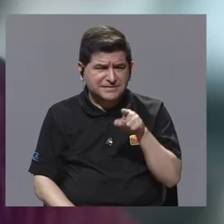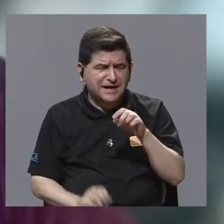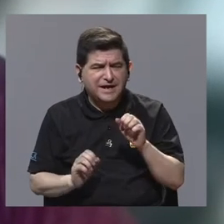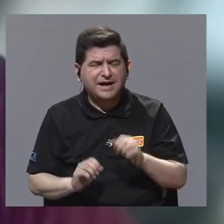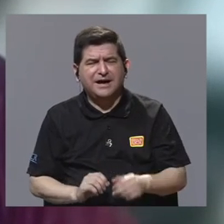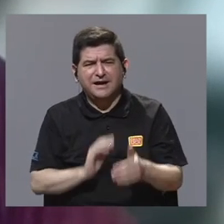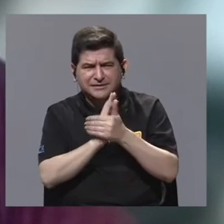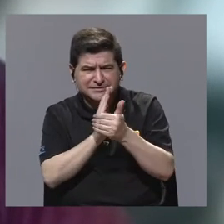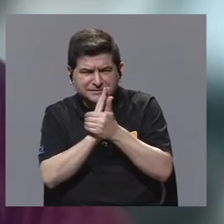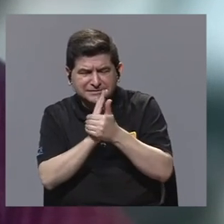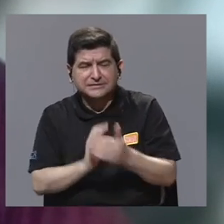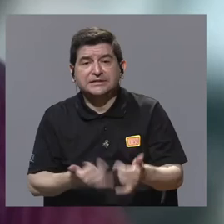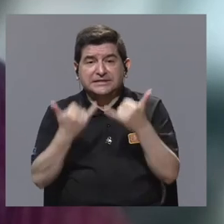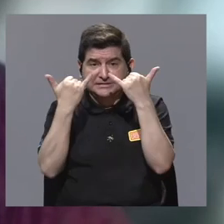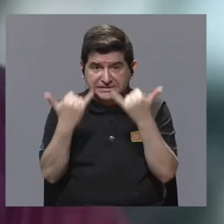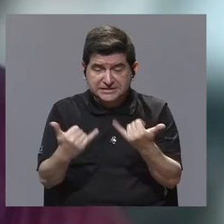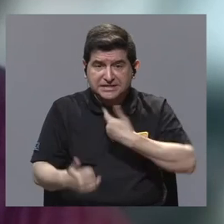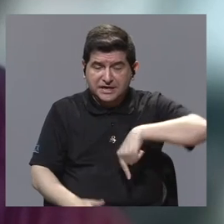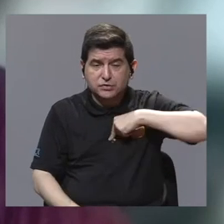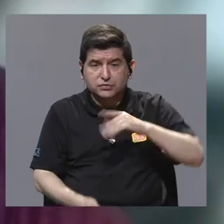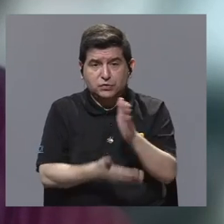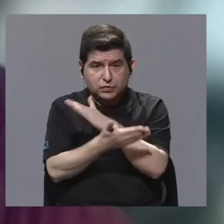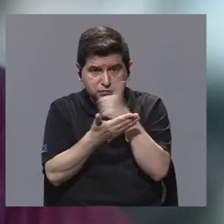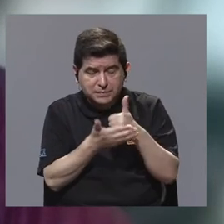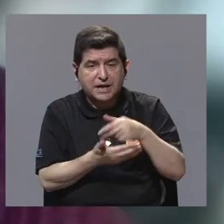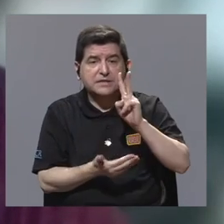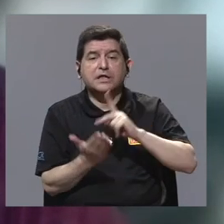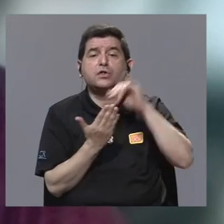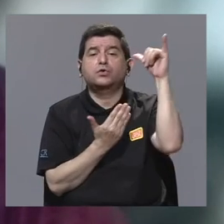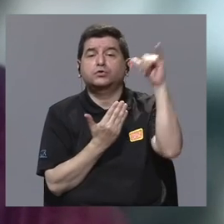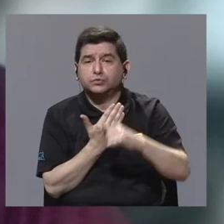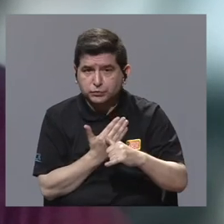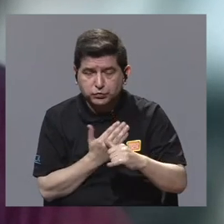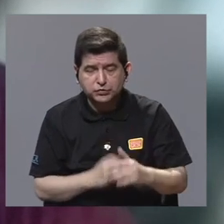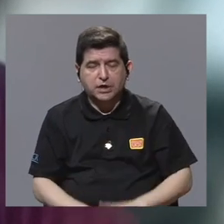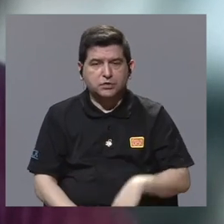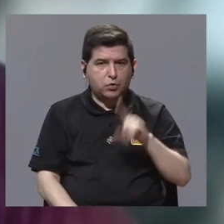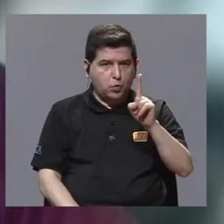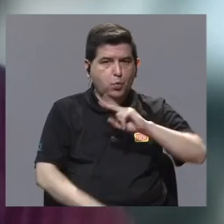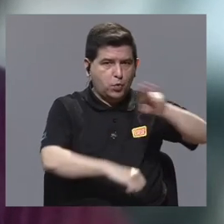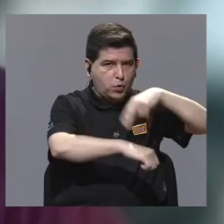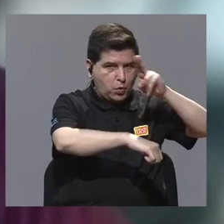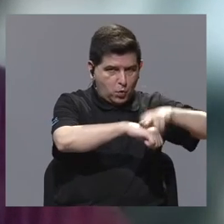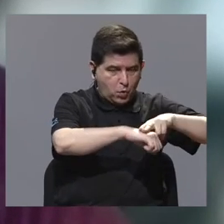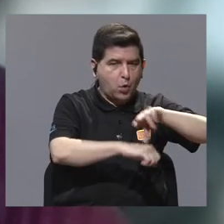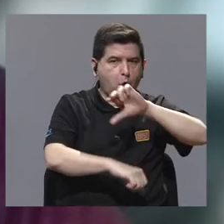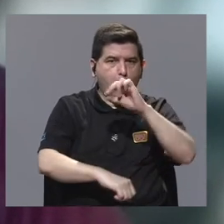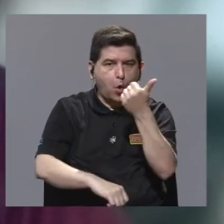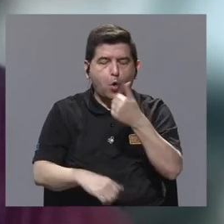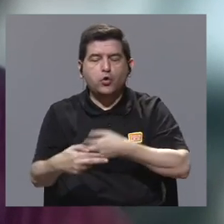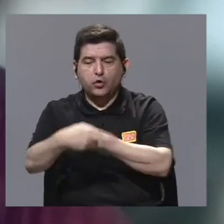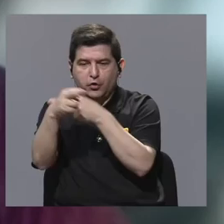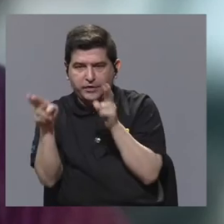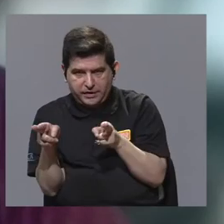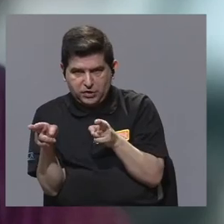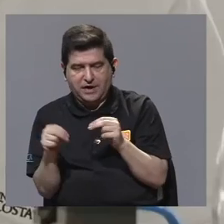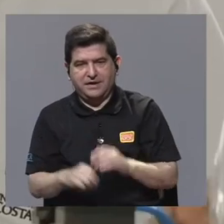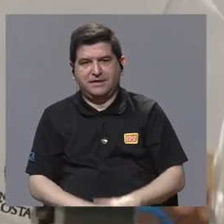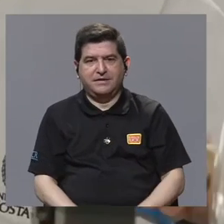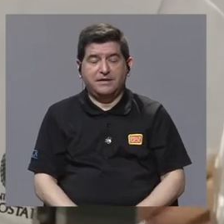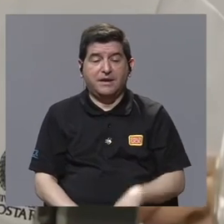y de hecho hoy en día ya somos parte de dos proyectos, uno nacional y otro regional